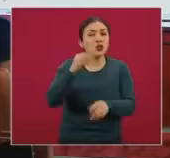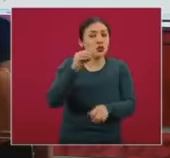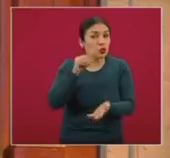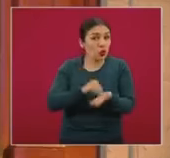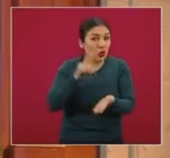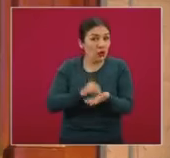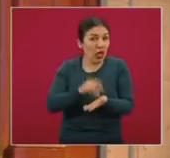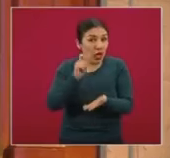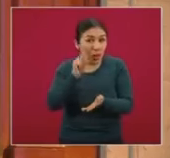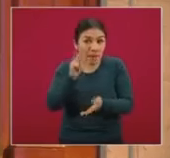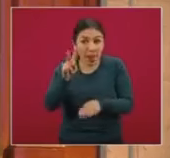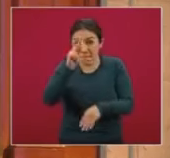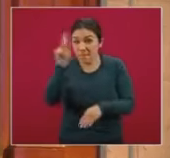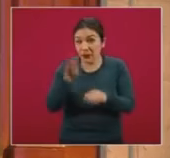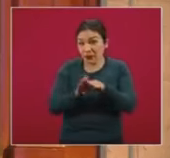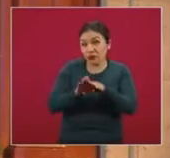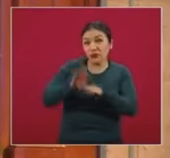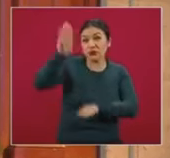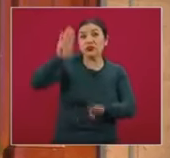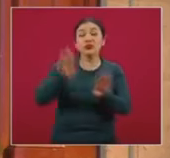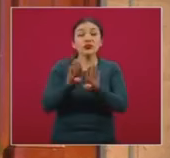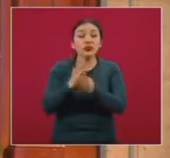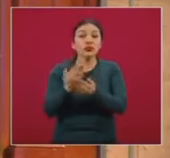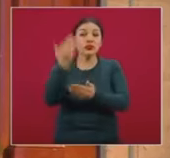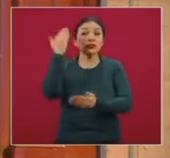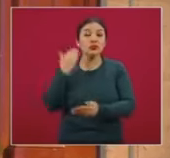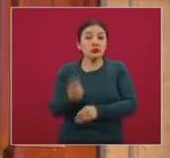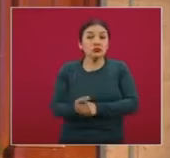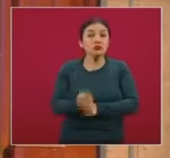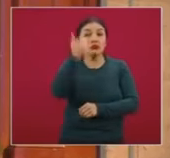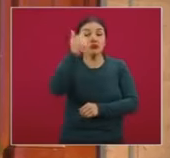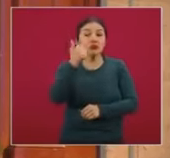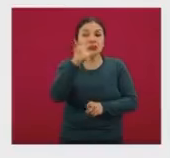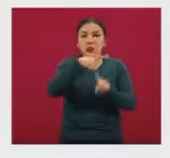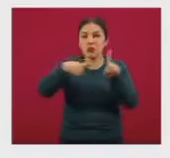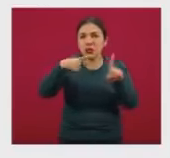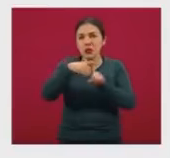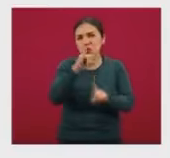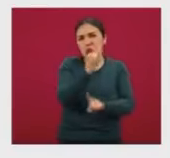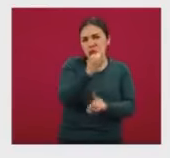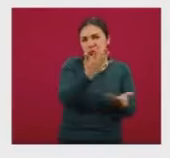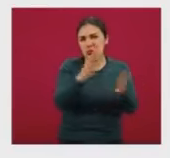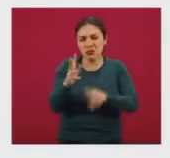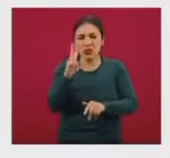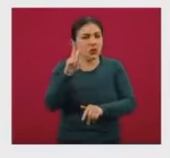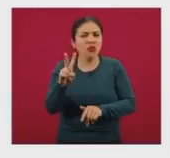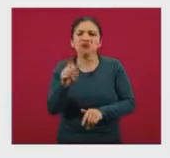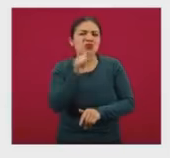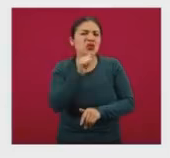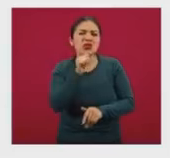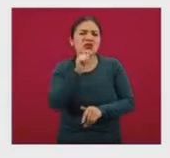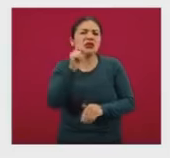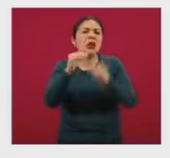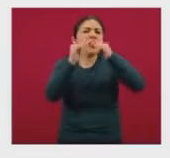ni siquiera sobrepasa el que se observó a mediados de año, y está todavía muy por debajo de la